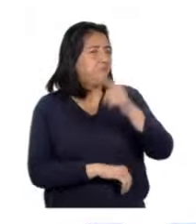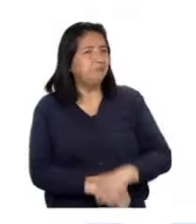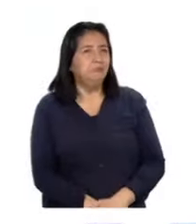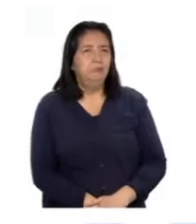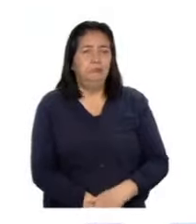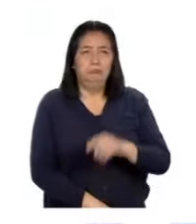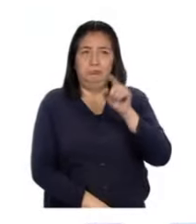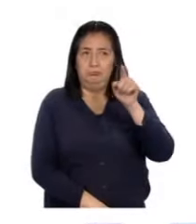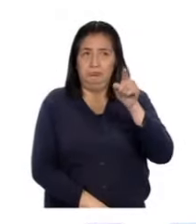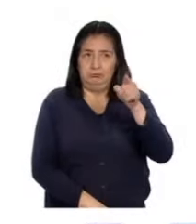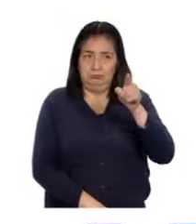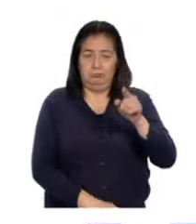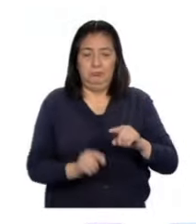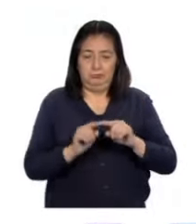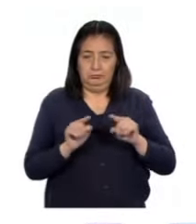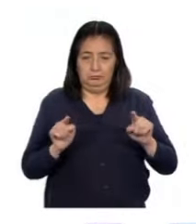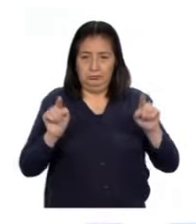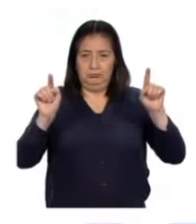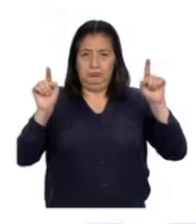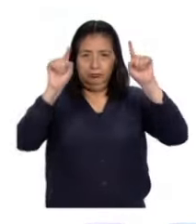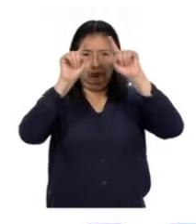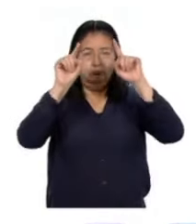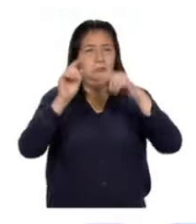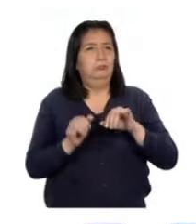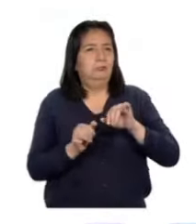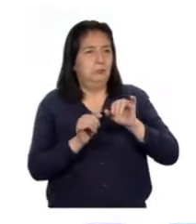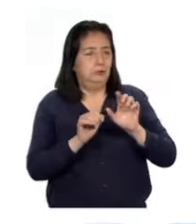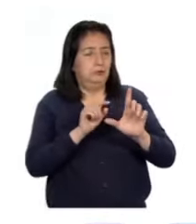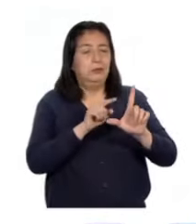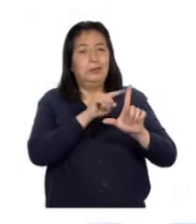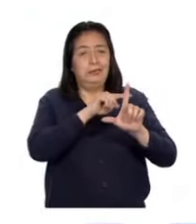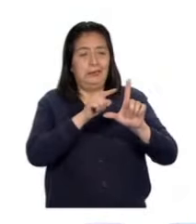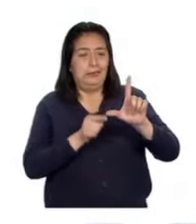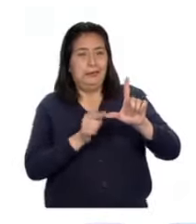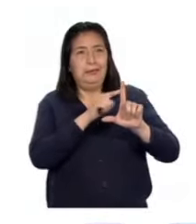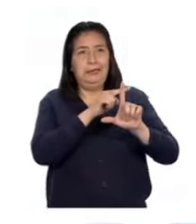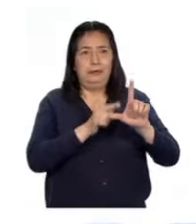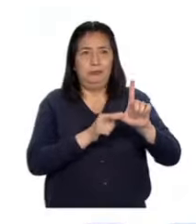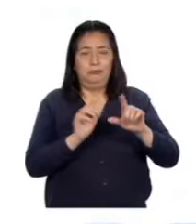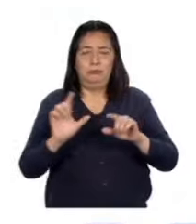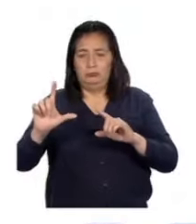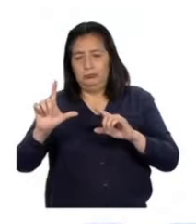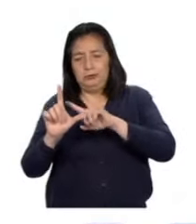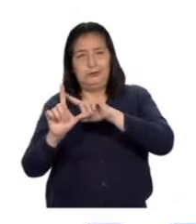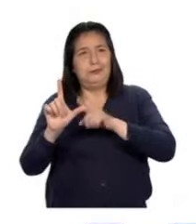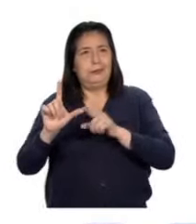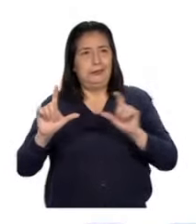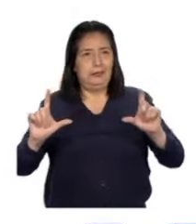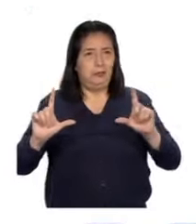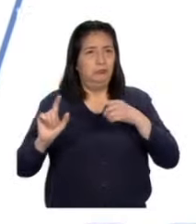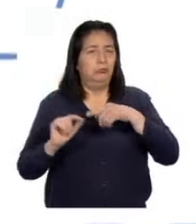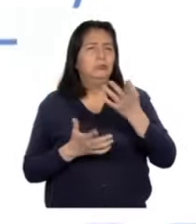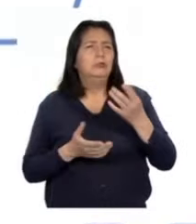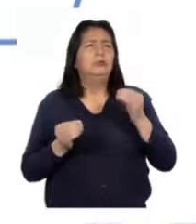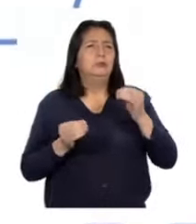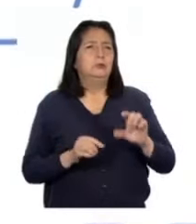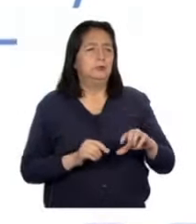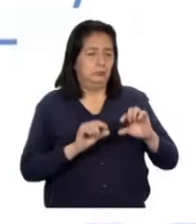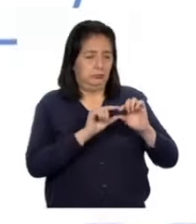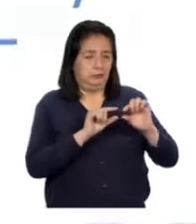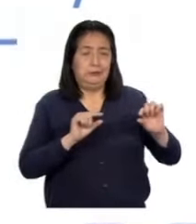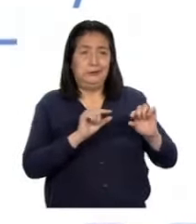Este es un pentágono regular y vamos a medir el ángulo que forman estos dos lados. Lo que tenemos que hacer es colocar el